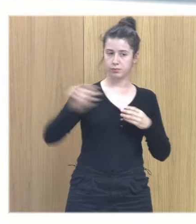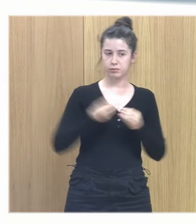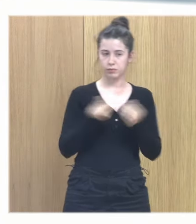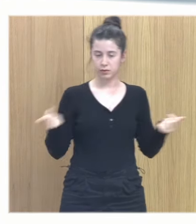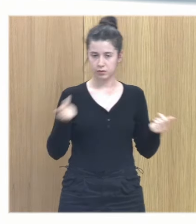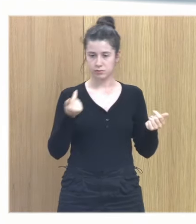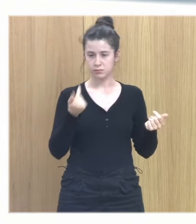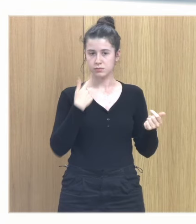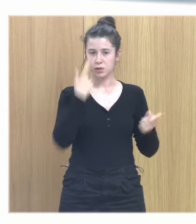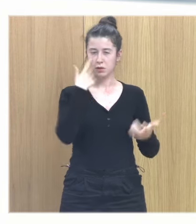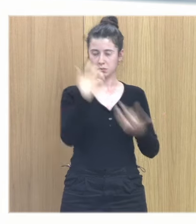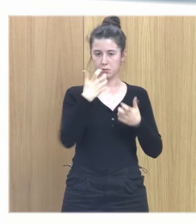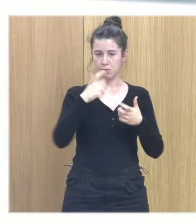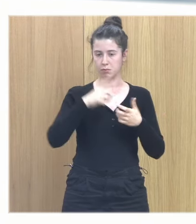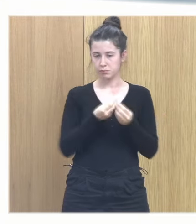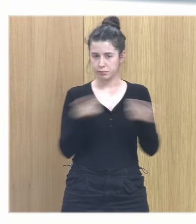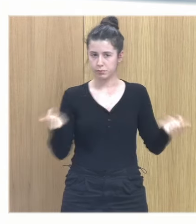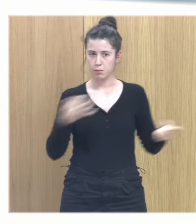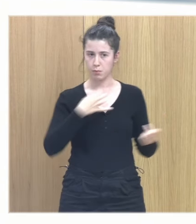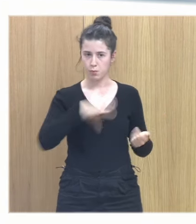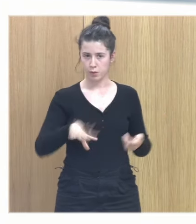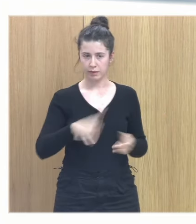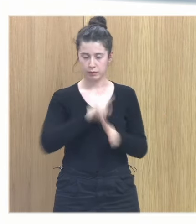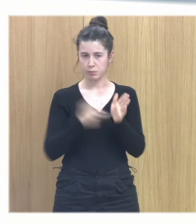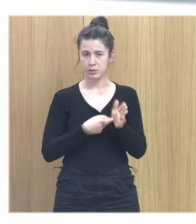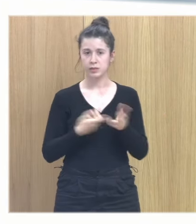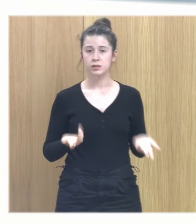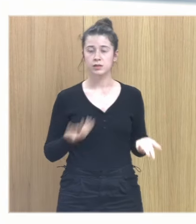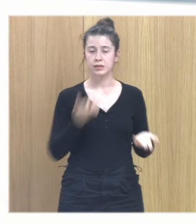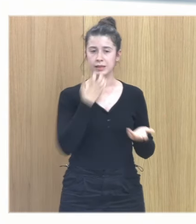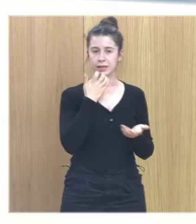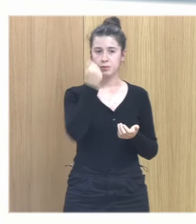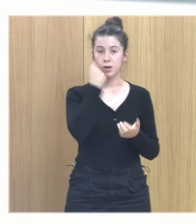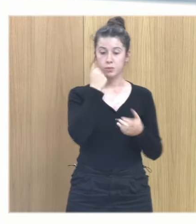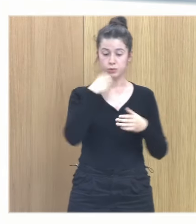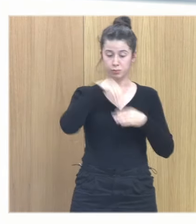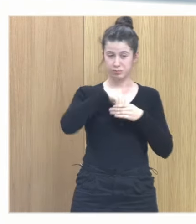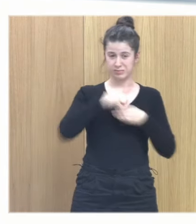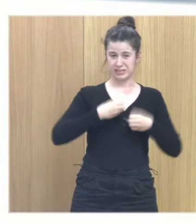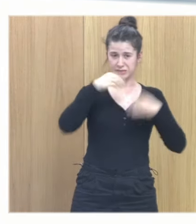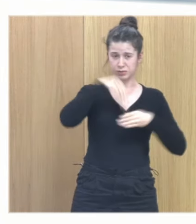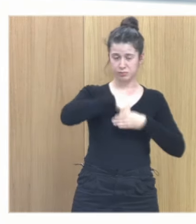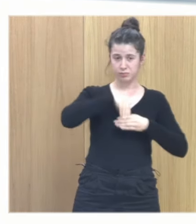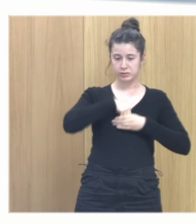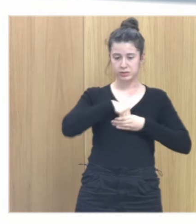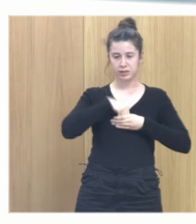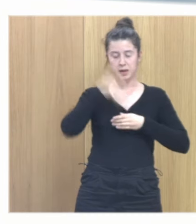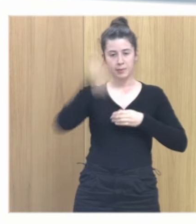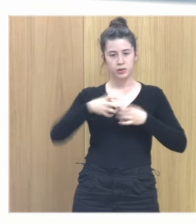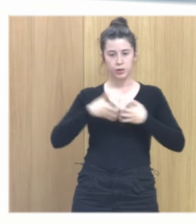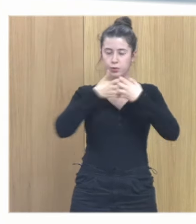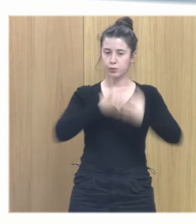desaparecer la sintomatología puede desaparecer por completo cuando el abuso está dentro del edificio la persona pelea con determinada